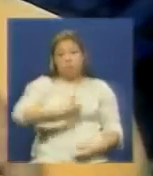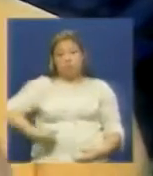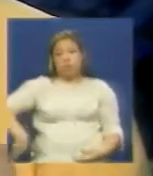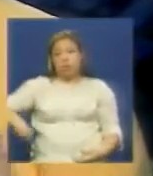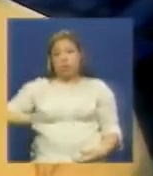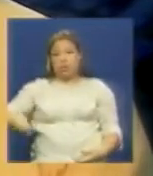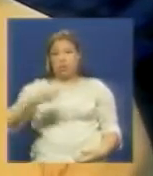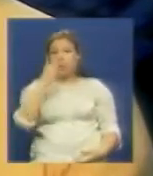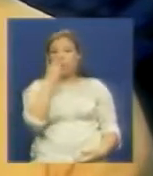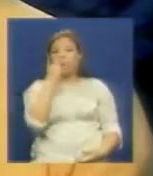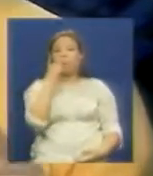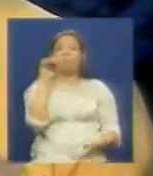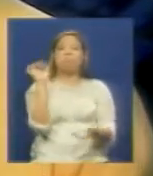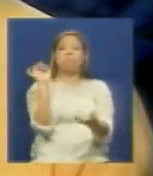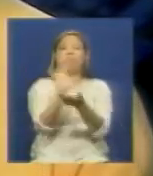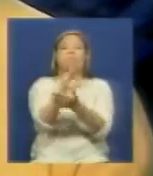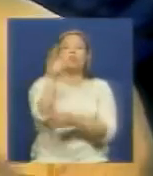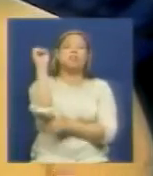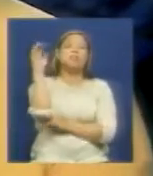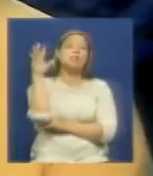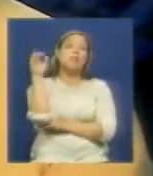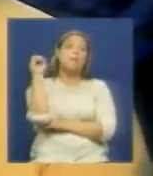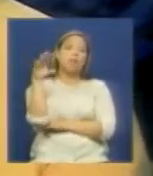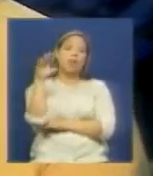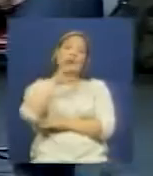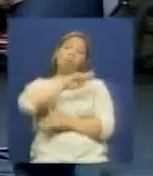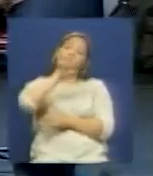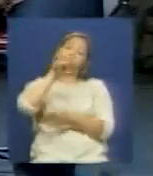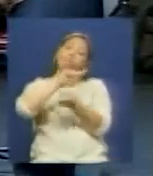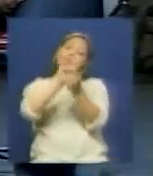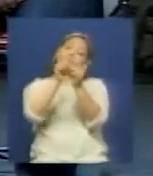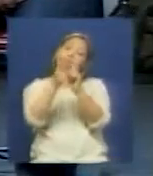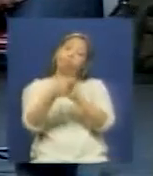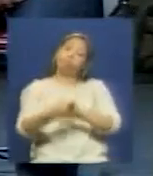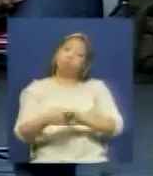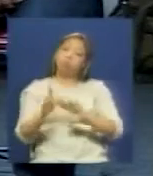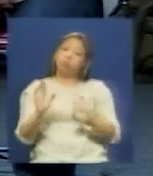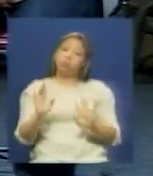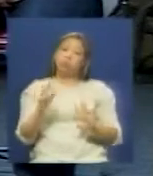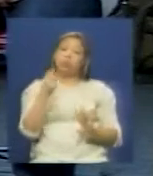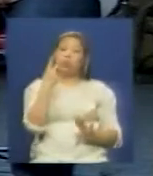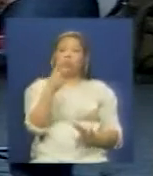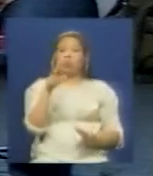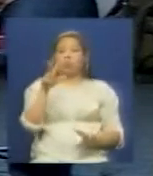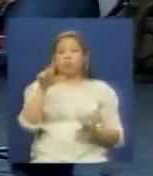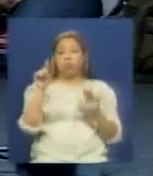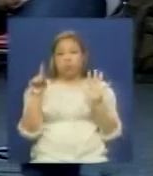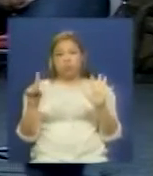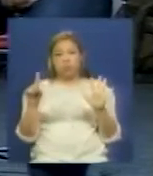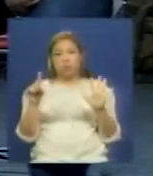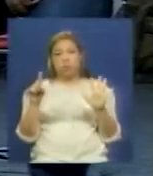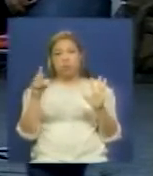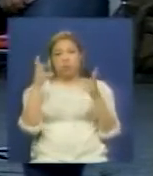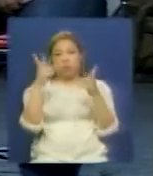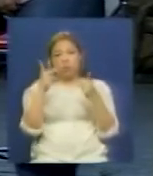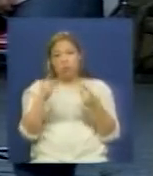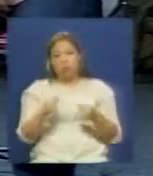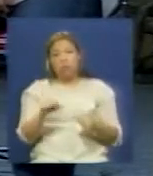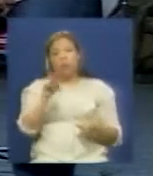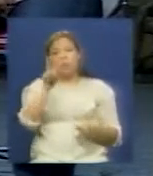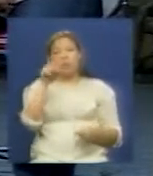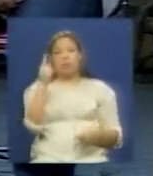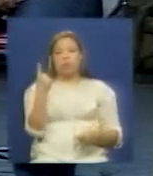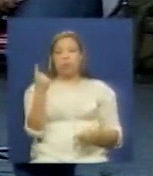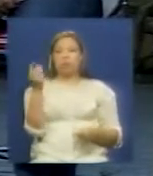puede revocar el mandato eso lo dice la constitución en su artículo 236 numeral 21 pero más allá de